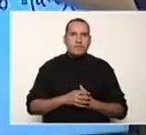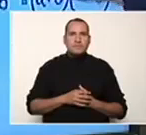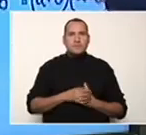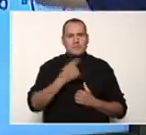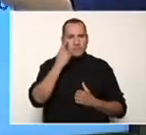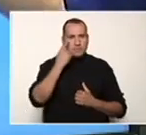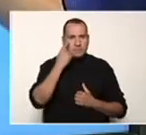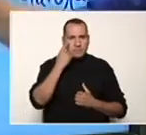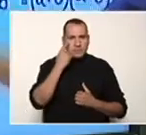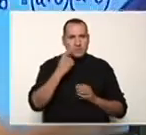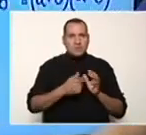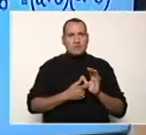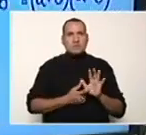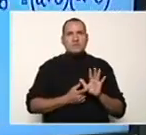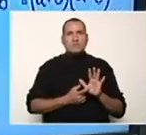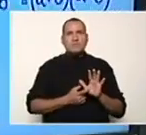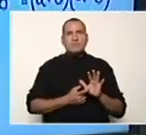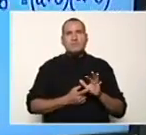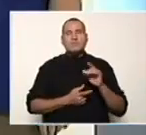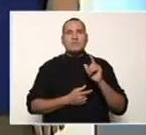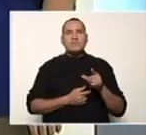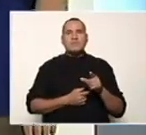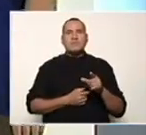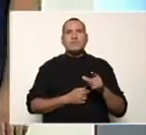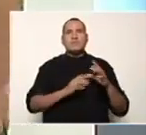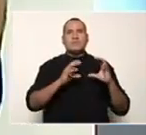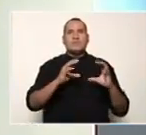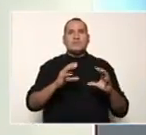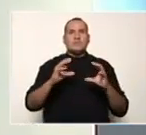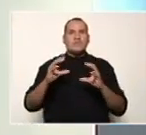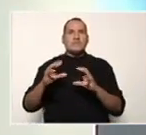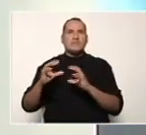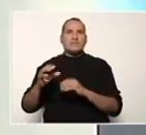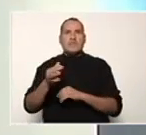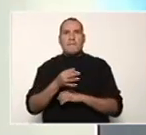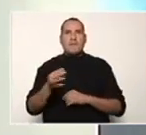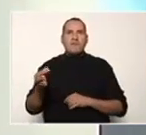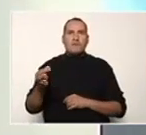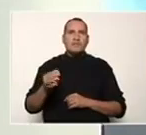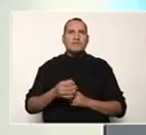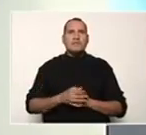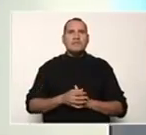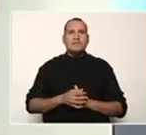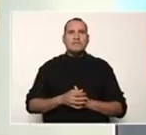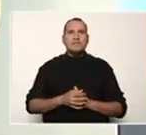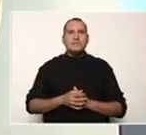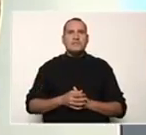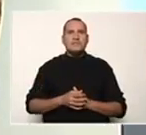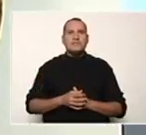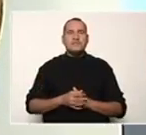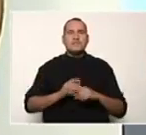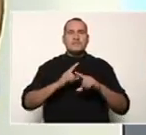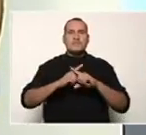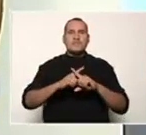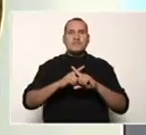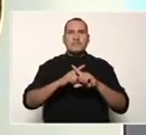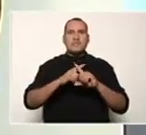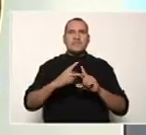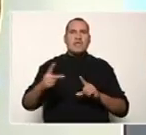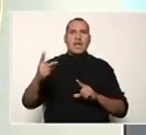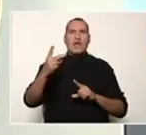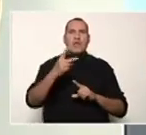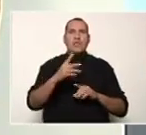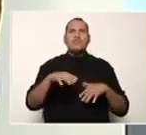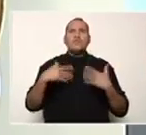chequear que este trinomio sean cuadrados perfectos. ¿Cómo lo hacemos? Le sacamos la raíz cuadrada a x al cuadrado